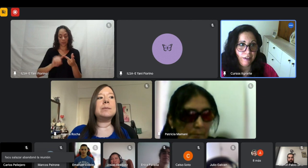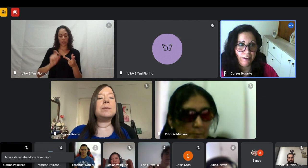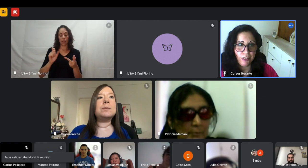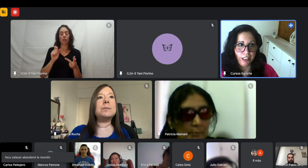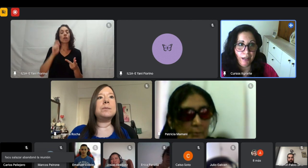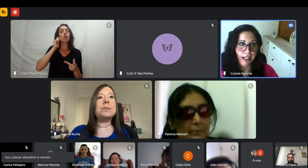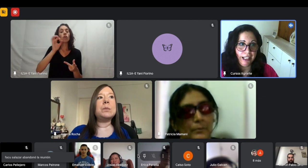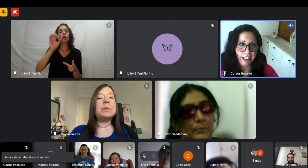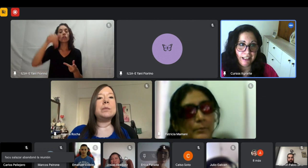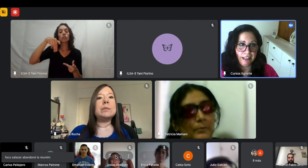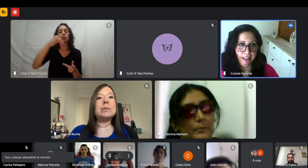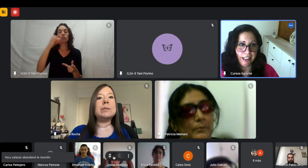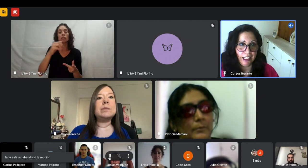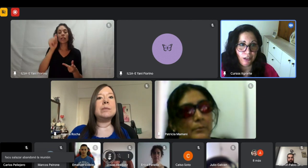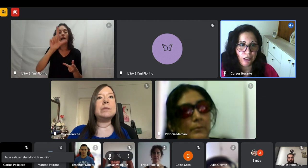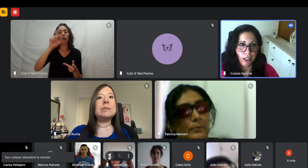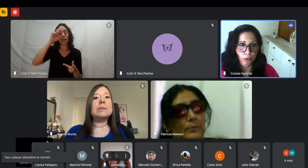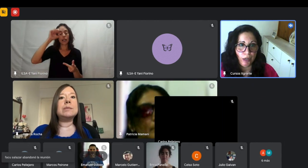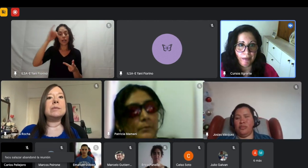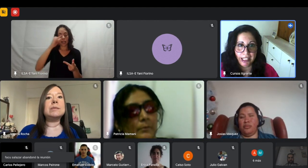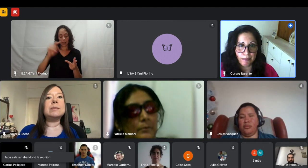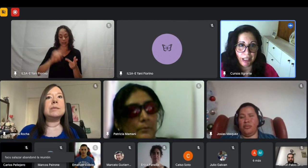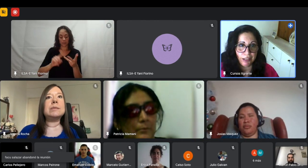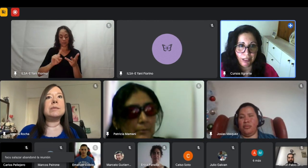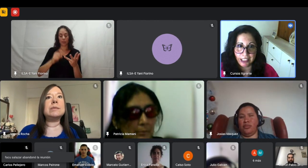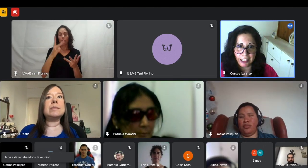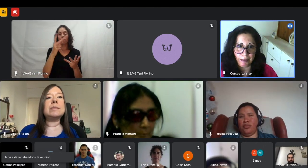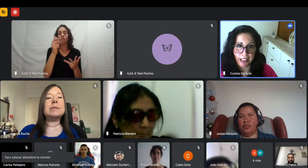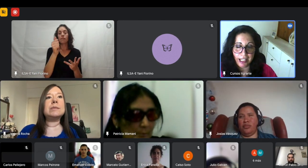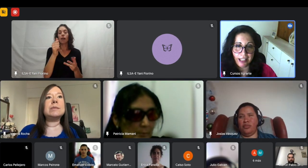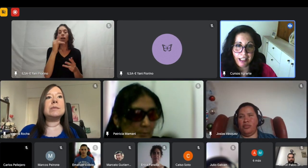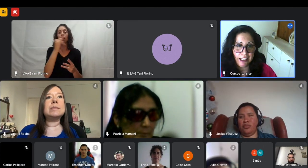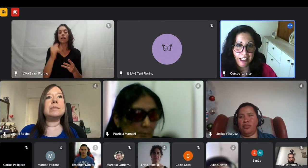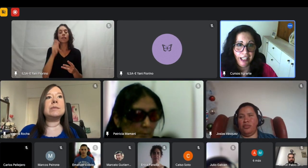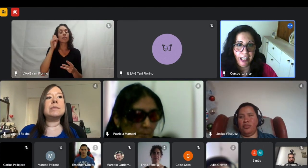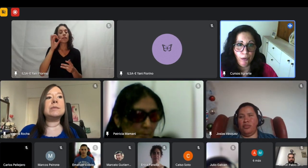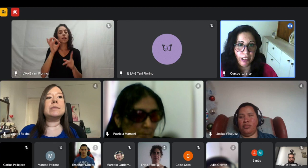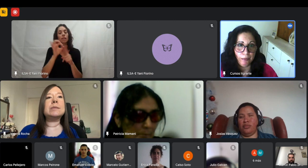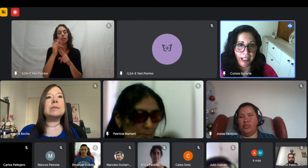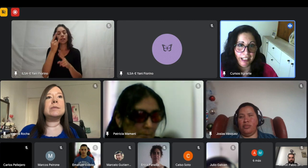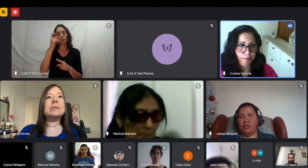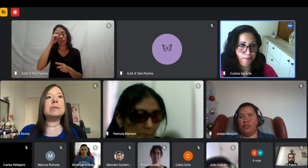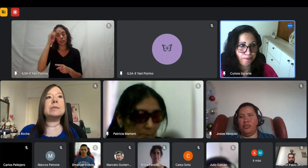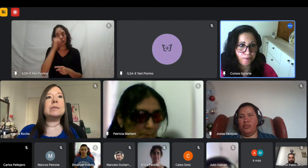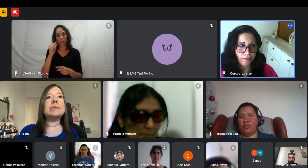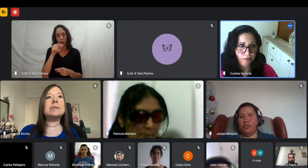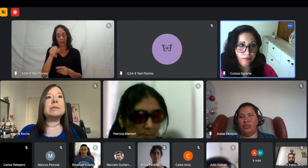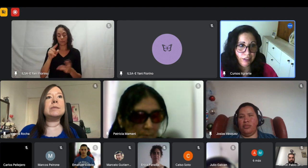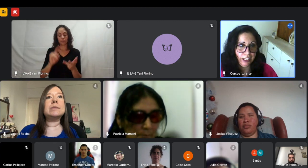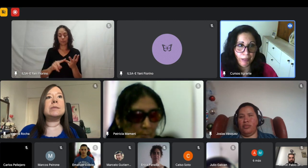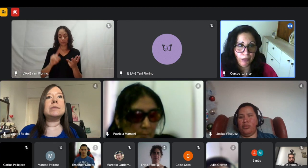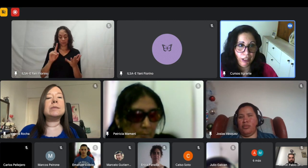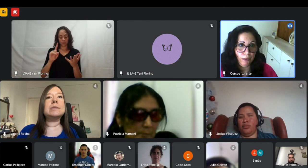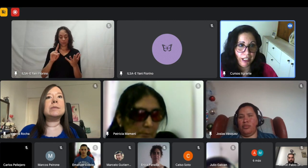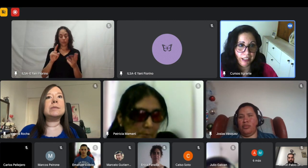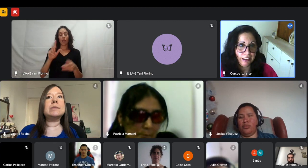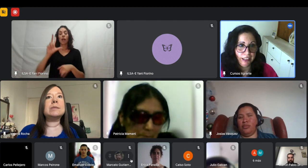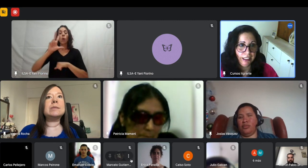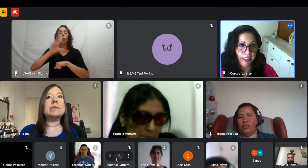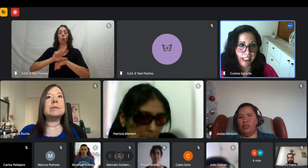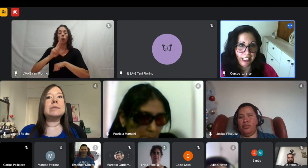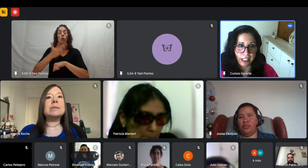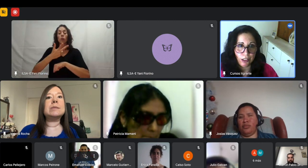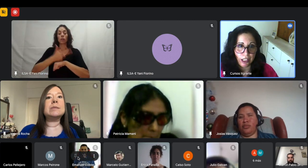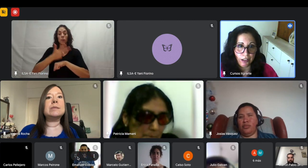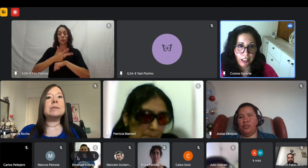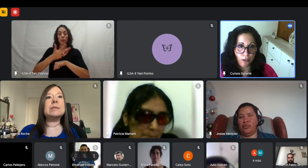josías vázquez desarrollador web experto en accesibilidad es de guatemala y emmanuel doblar